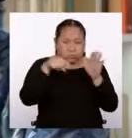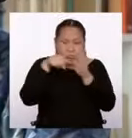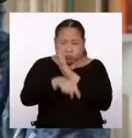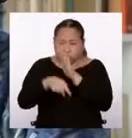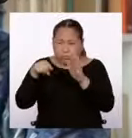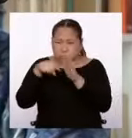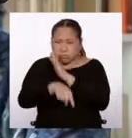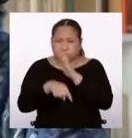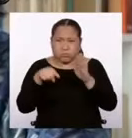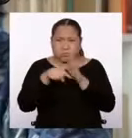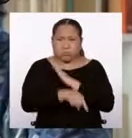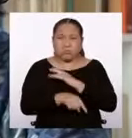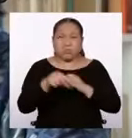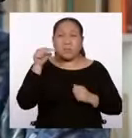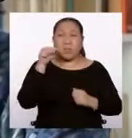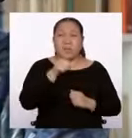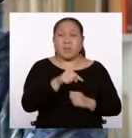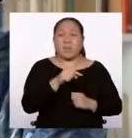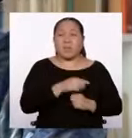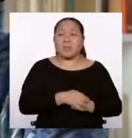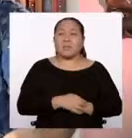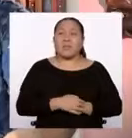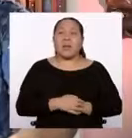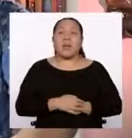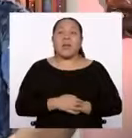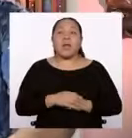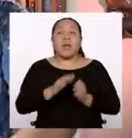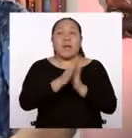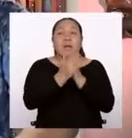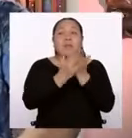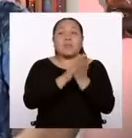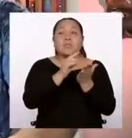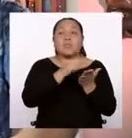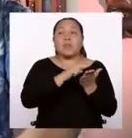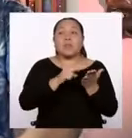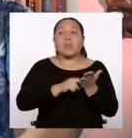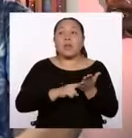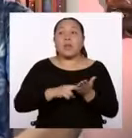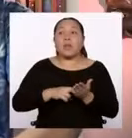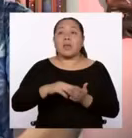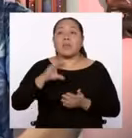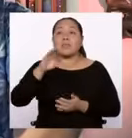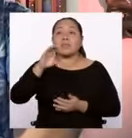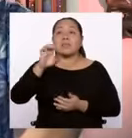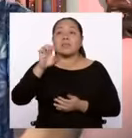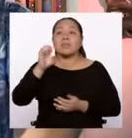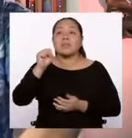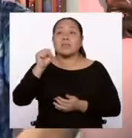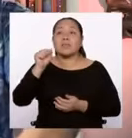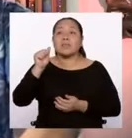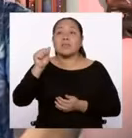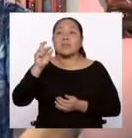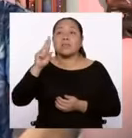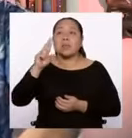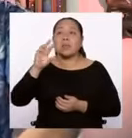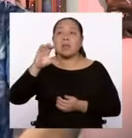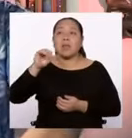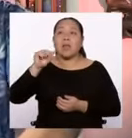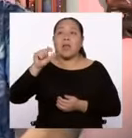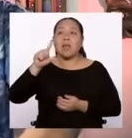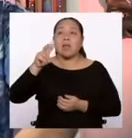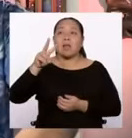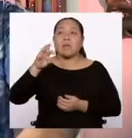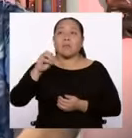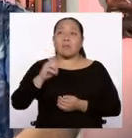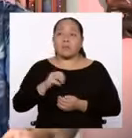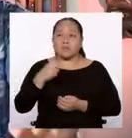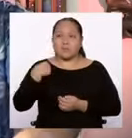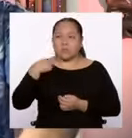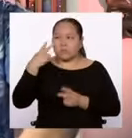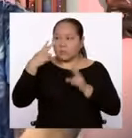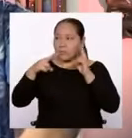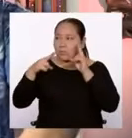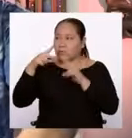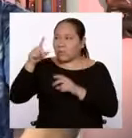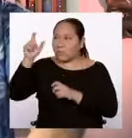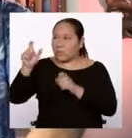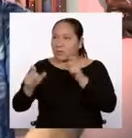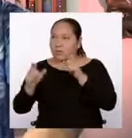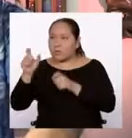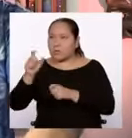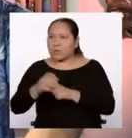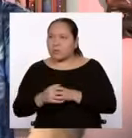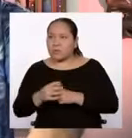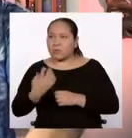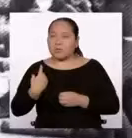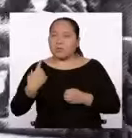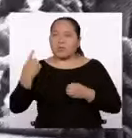En esa novela de César Calvo y no Mosho dicen, cuando yo veo que estos genocidas fueron personas, me da ganas de